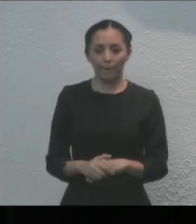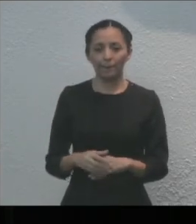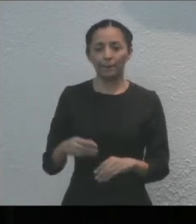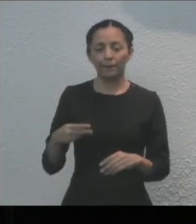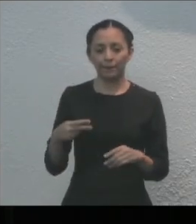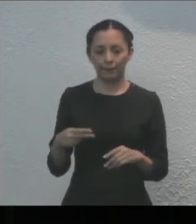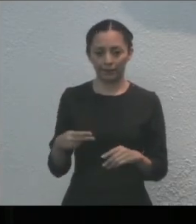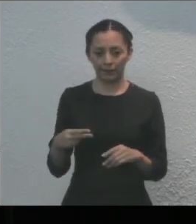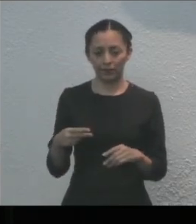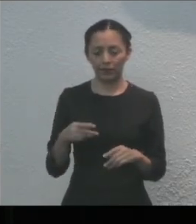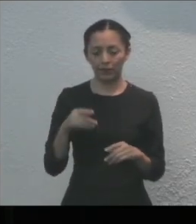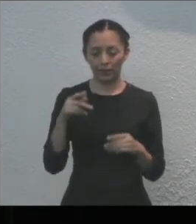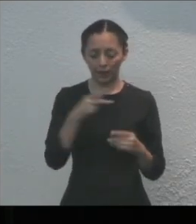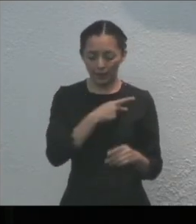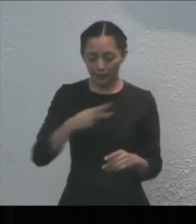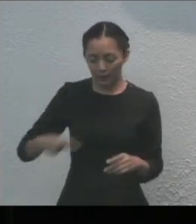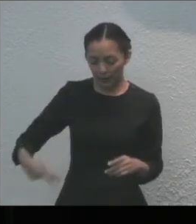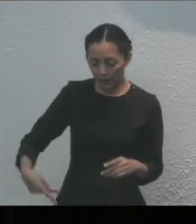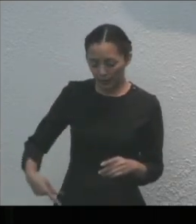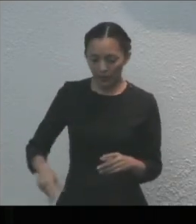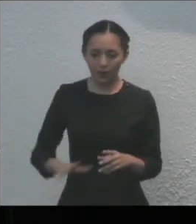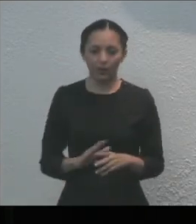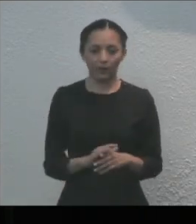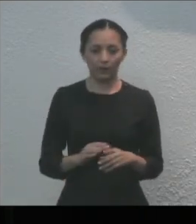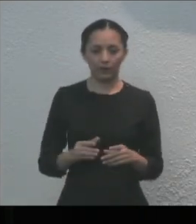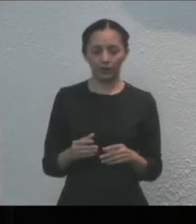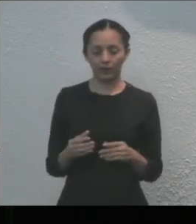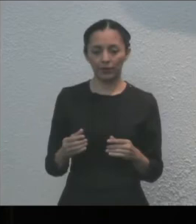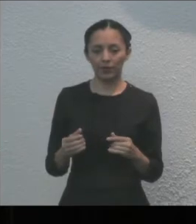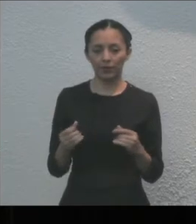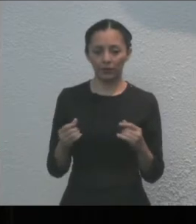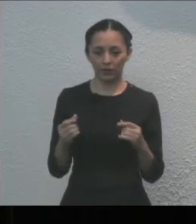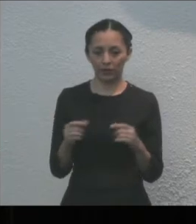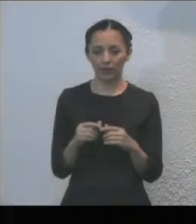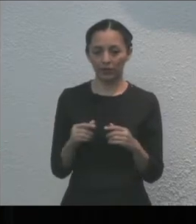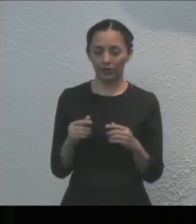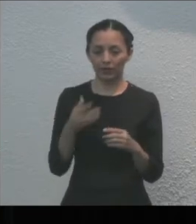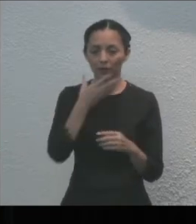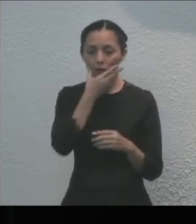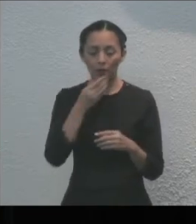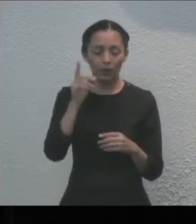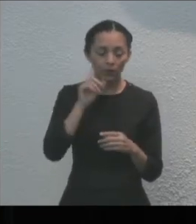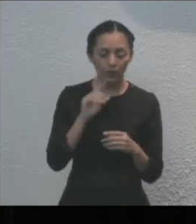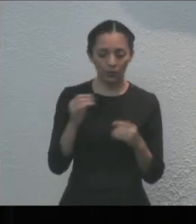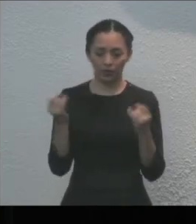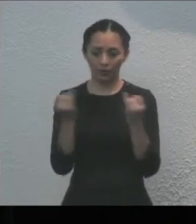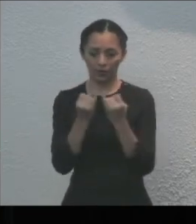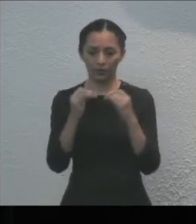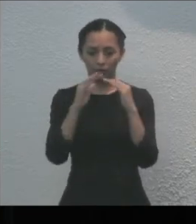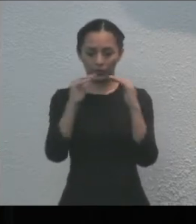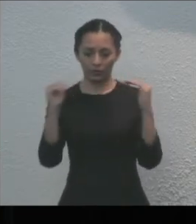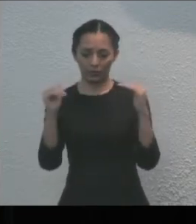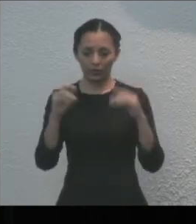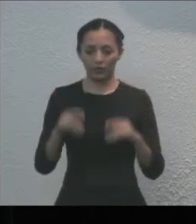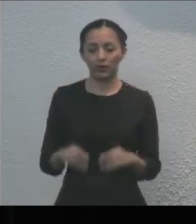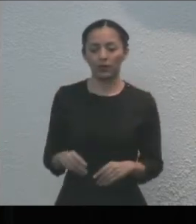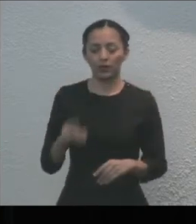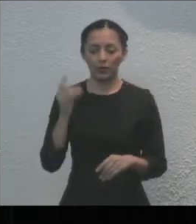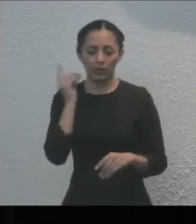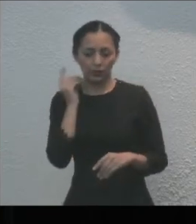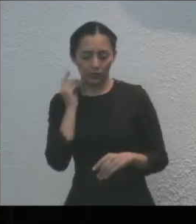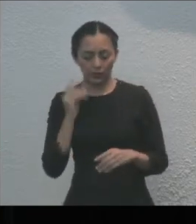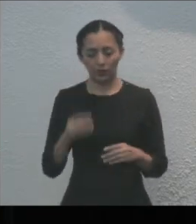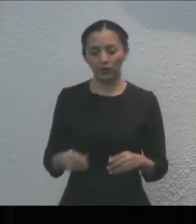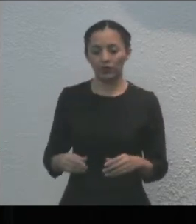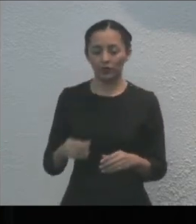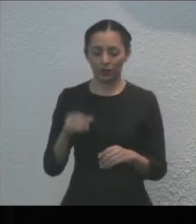que presida la Comisión para la Igualdad de Género, quien fungirá como la Secretaria Ejecutiva, quien presida la Comisión de Derechos Humanos